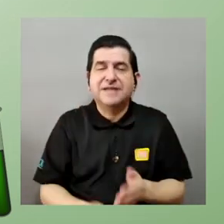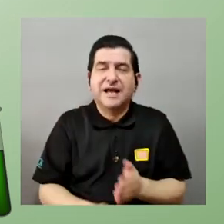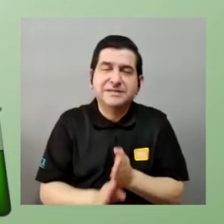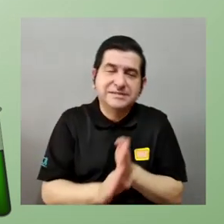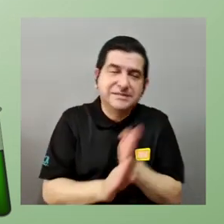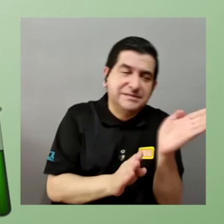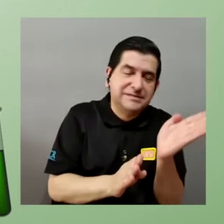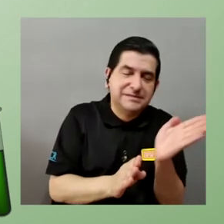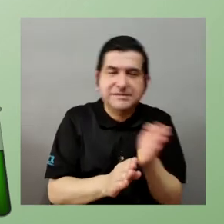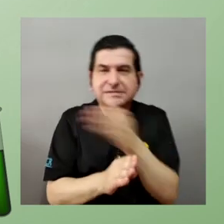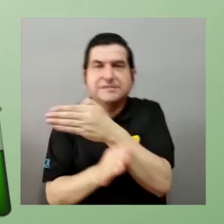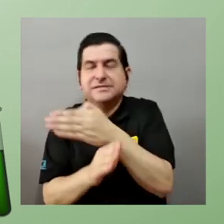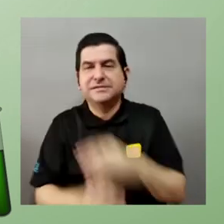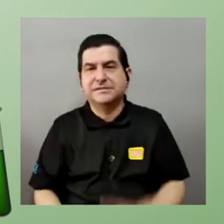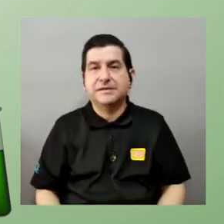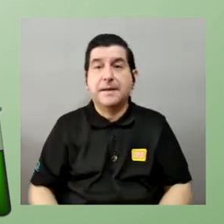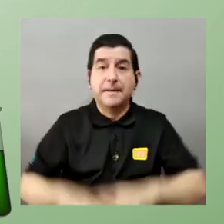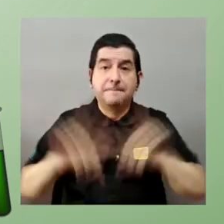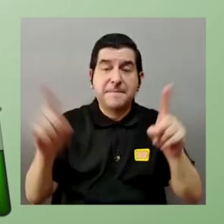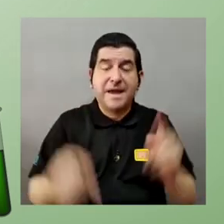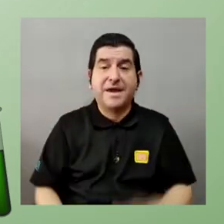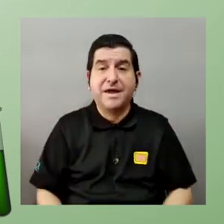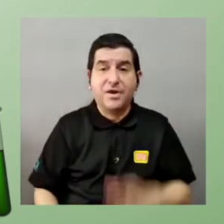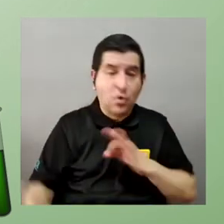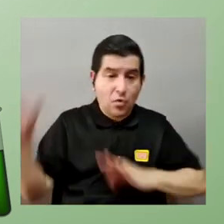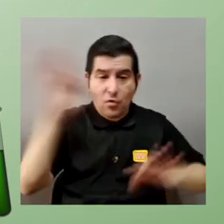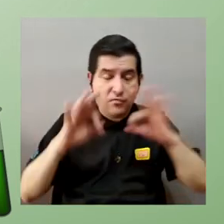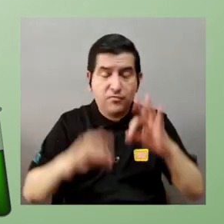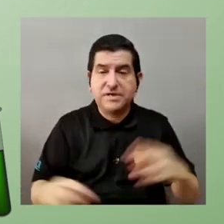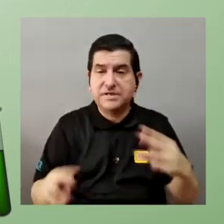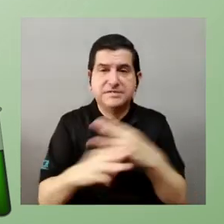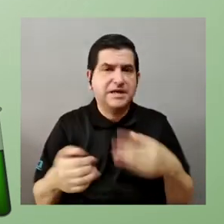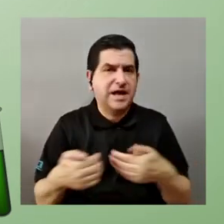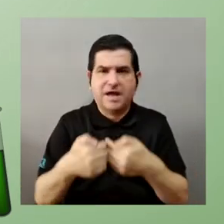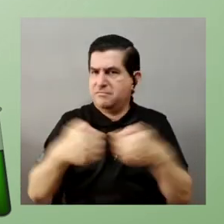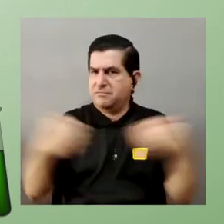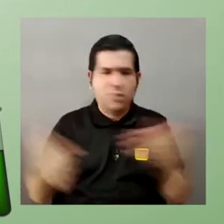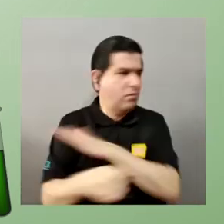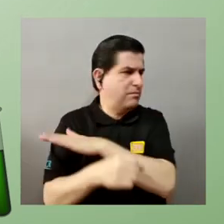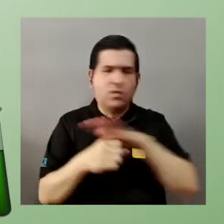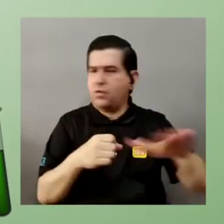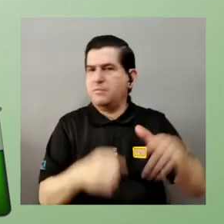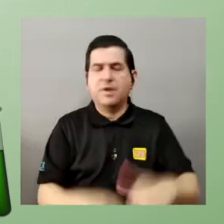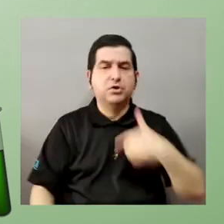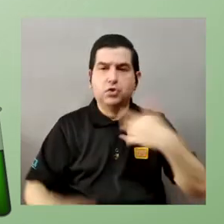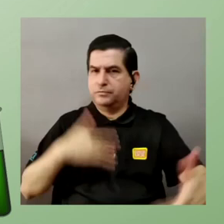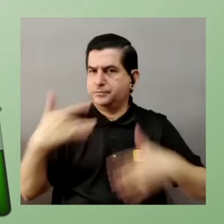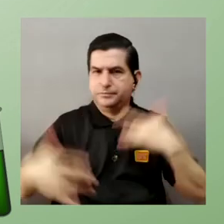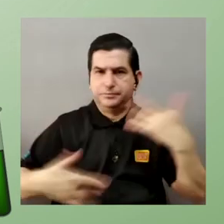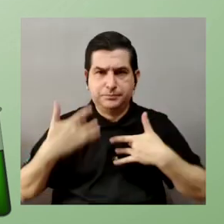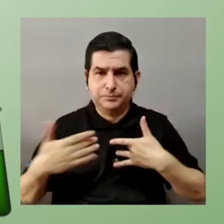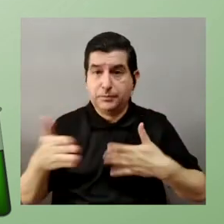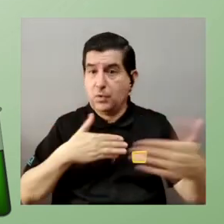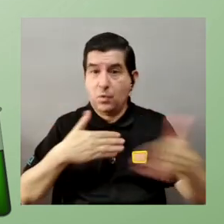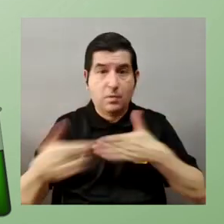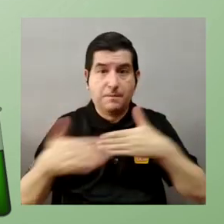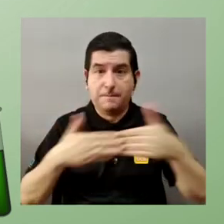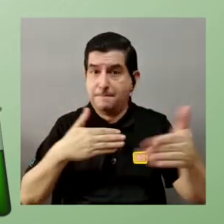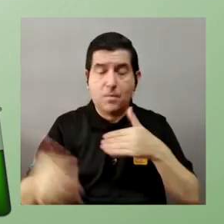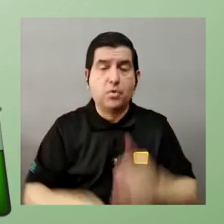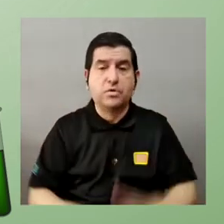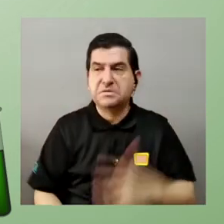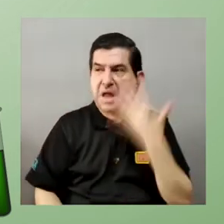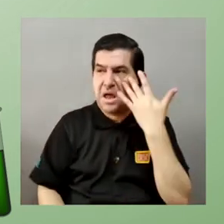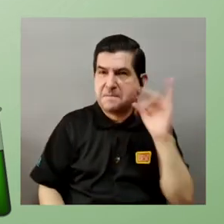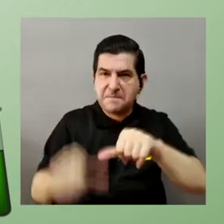alejan un poco más pero siempre la física y la matemática nunca se separan completamente siento yo o sea a pesar